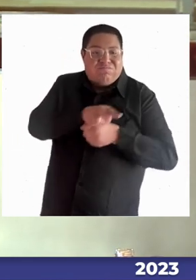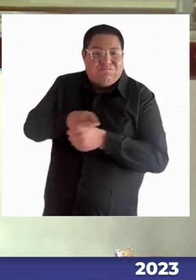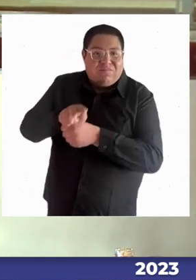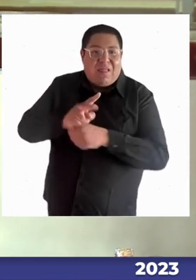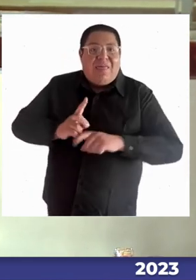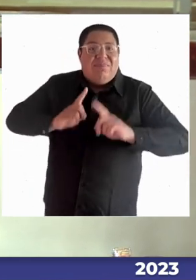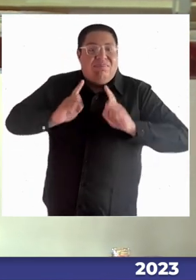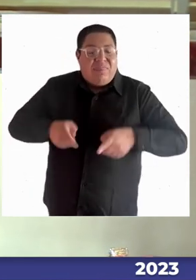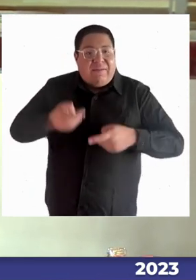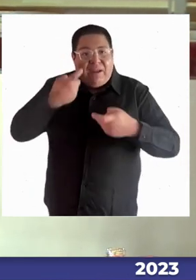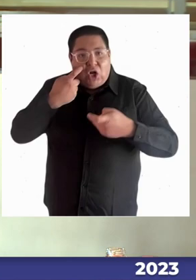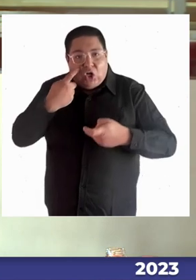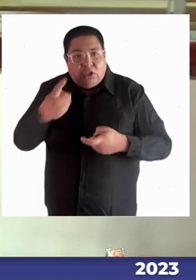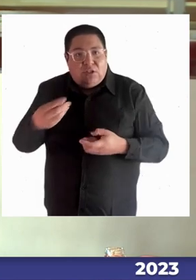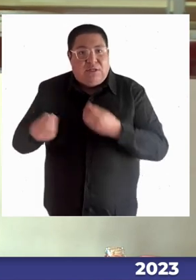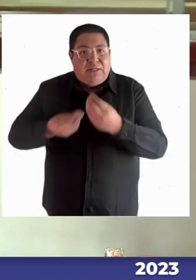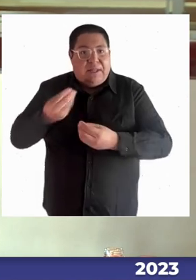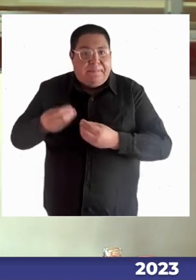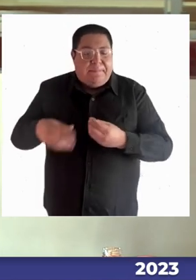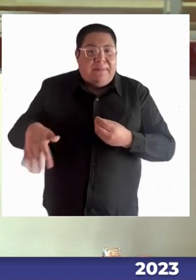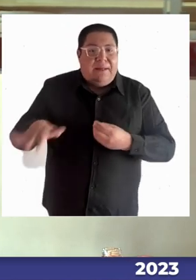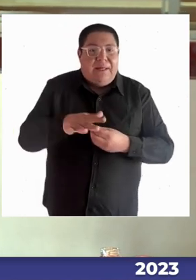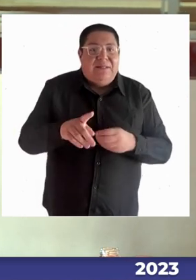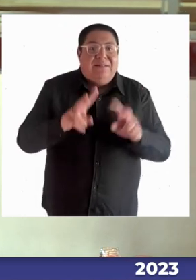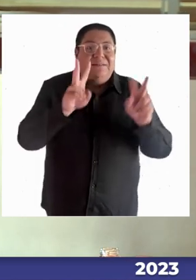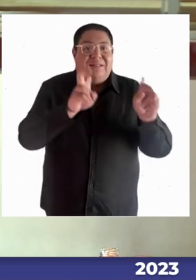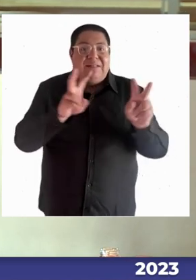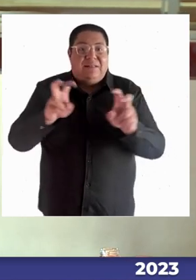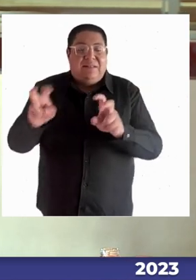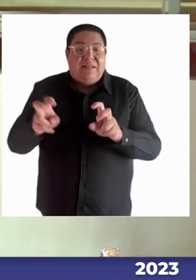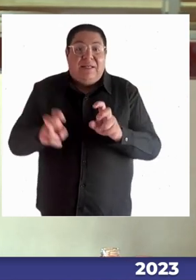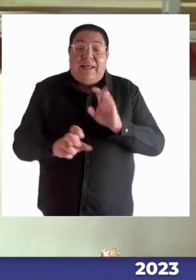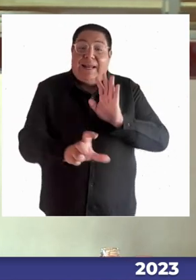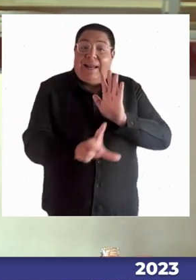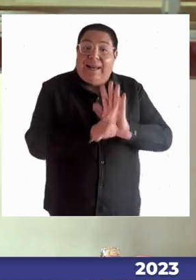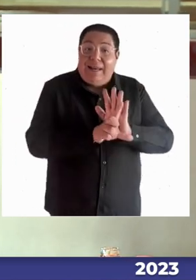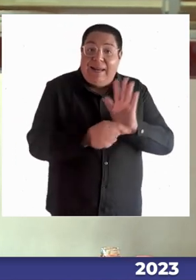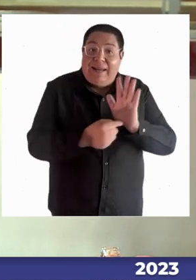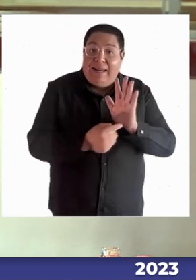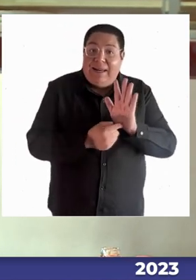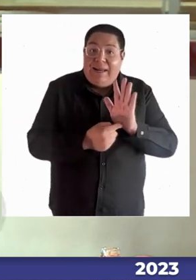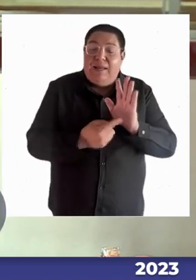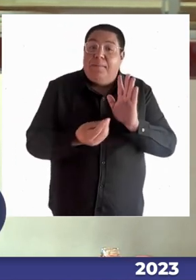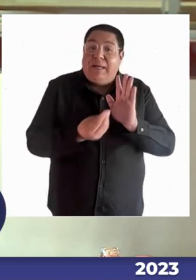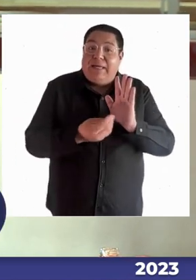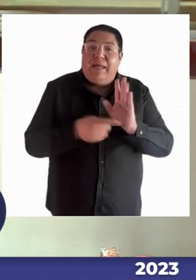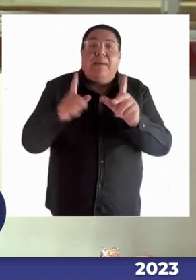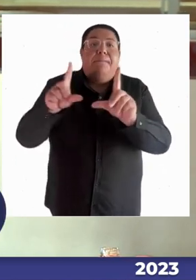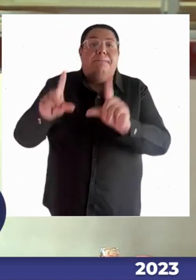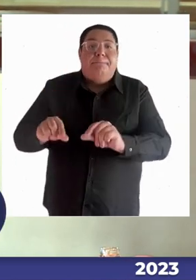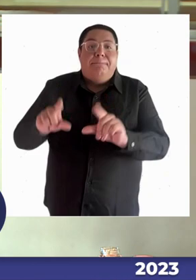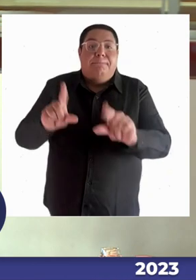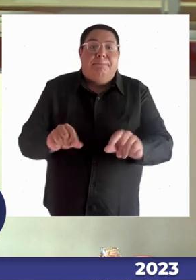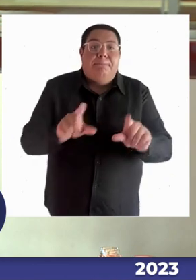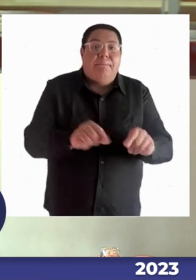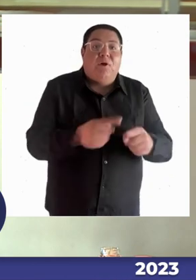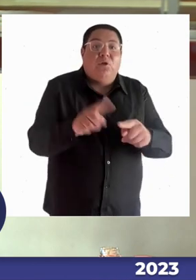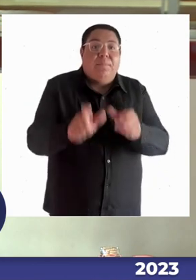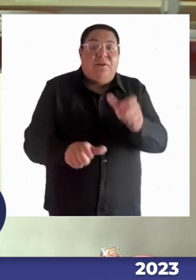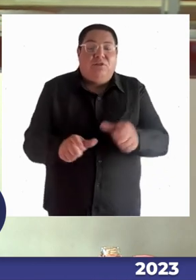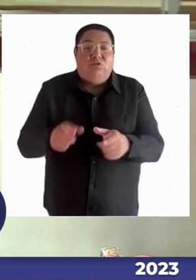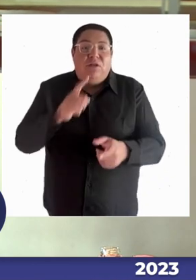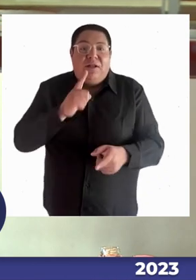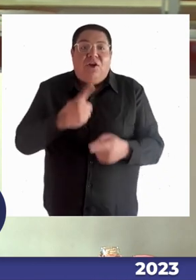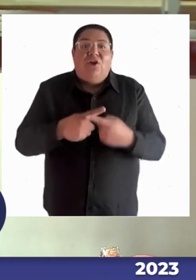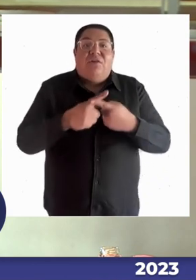pasando para aclarar los puntos, porque en ningún caso una ley se hace para suprimir o eliminar o anular a otras personas, todo lo contrario.